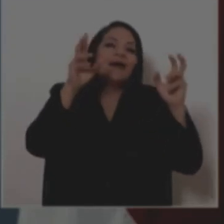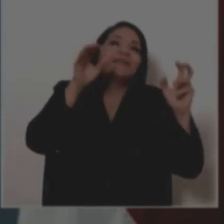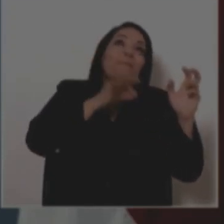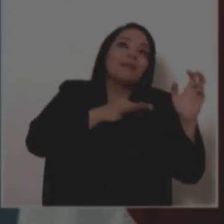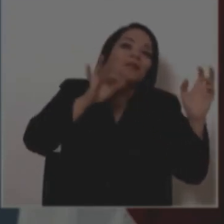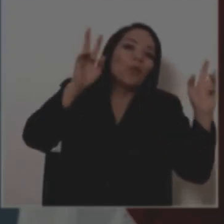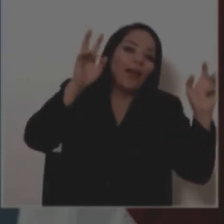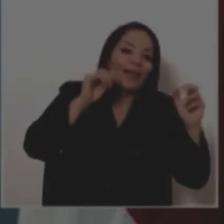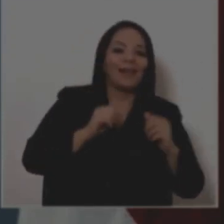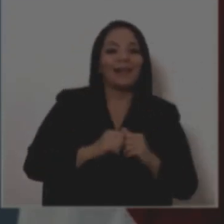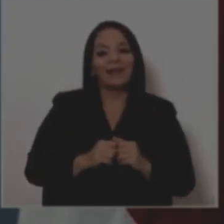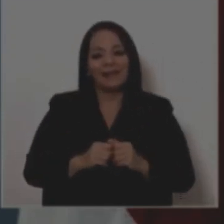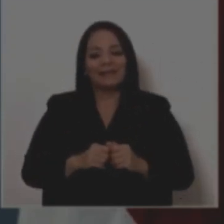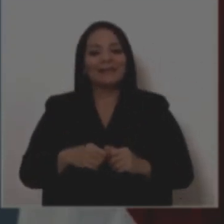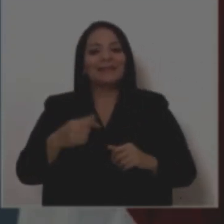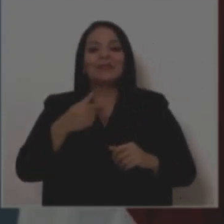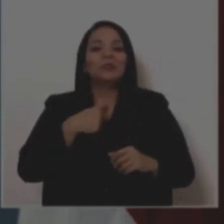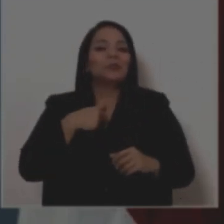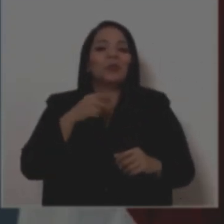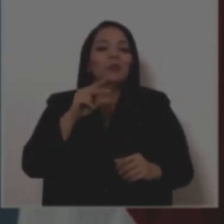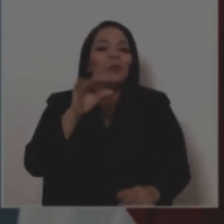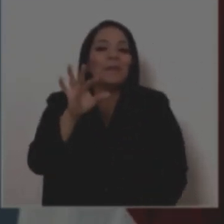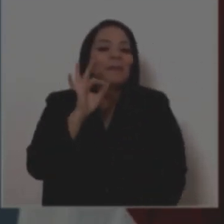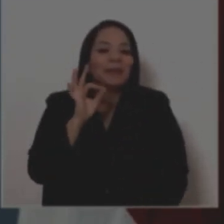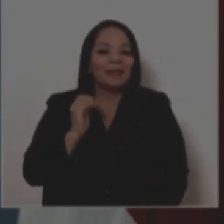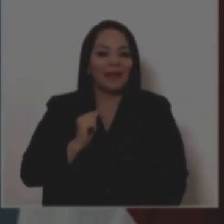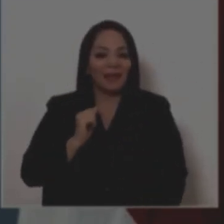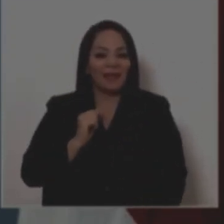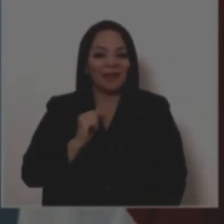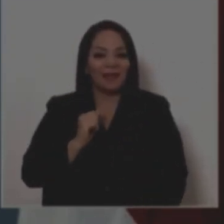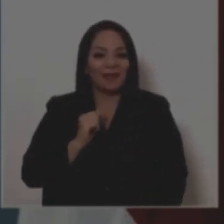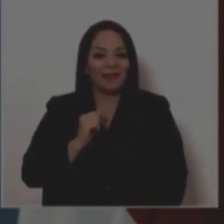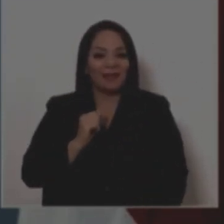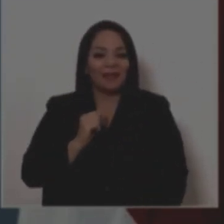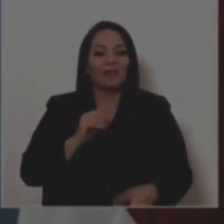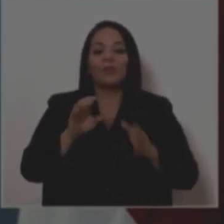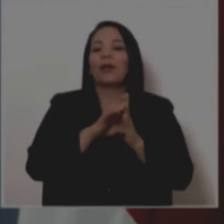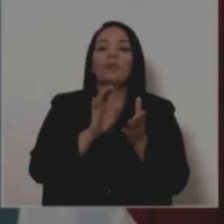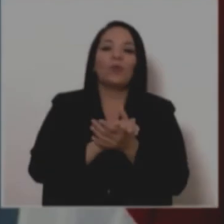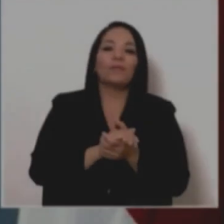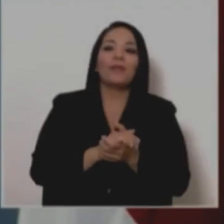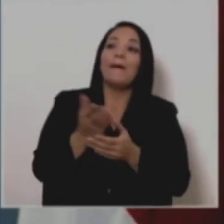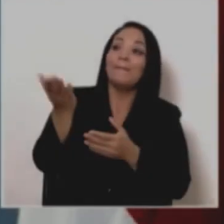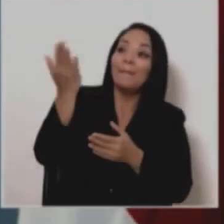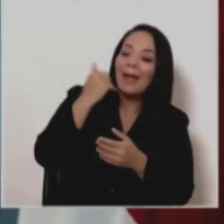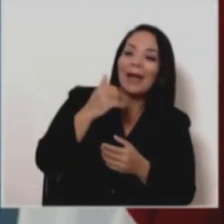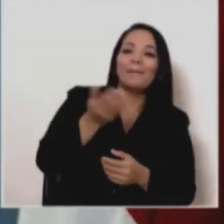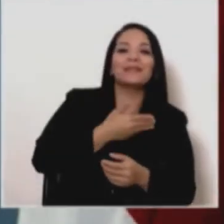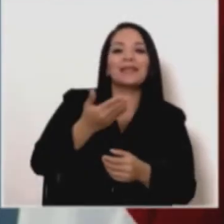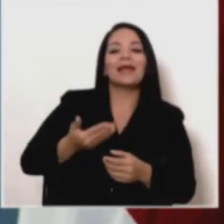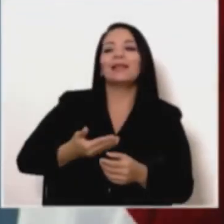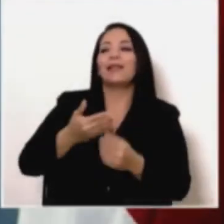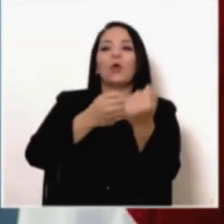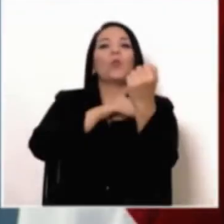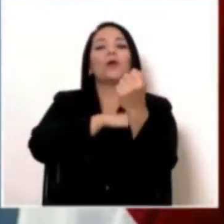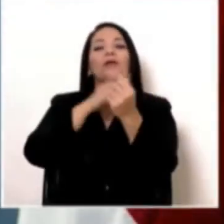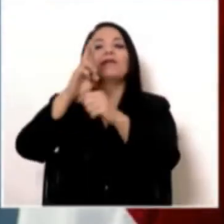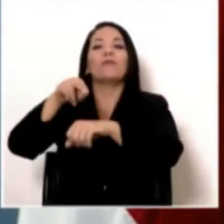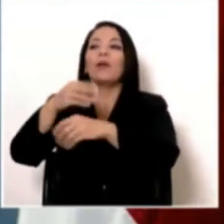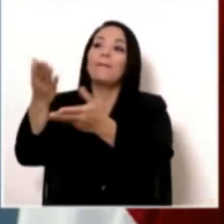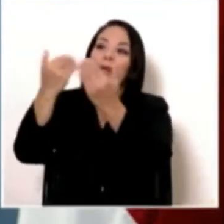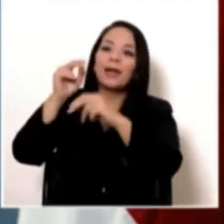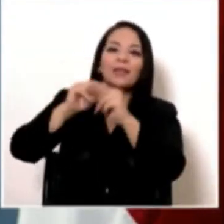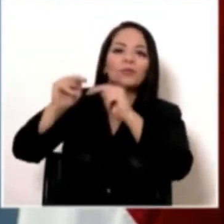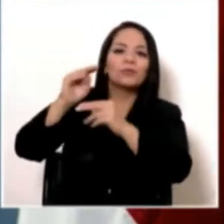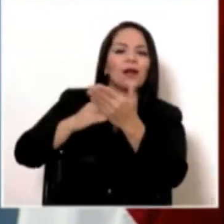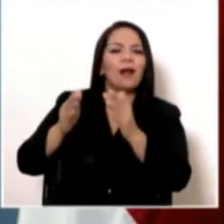Yo no invité a alguien a decir, venga señor presidente de tal poder de la república porque tengo que negociar con usted